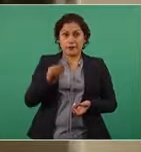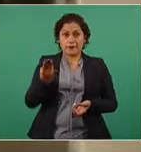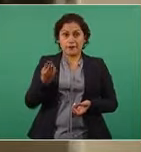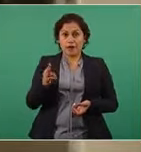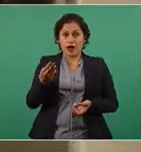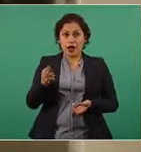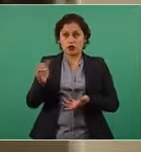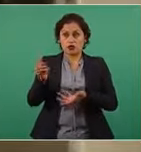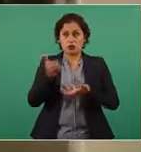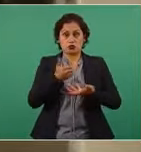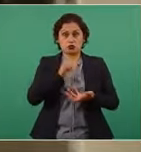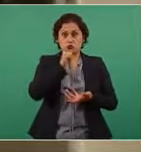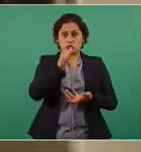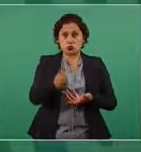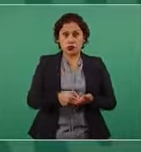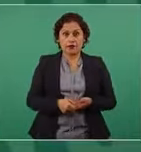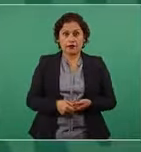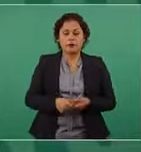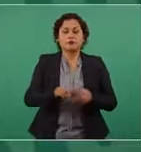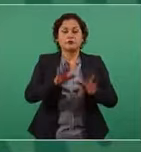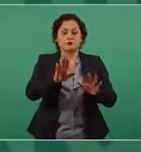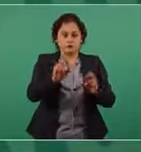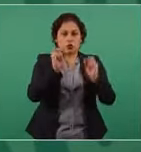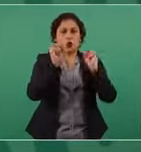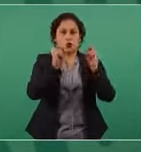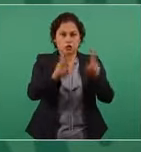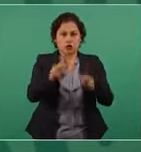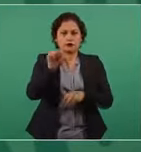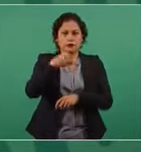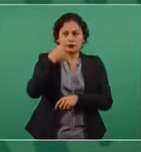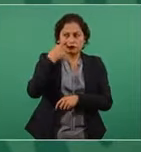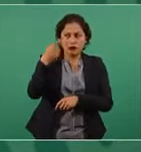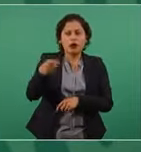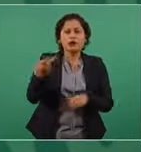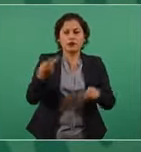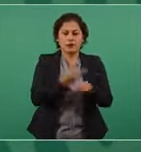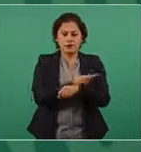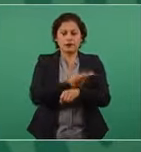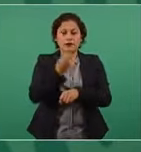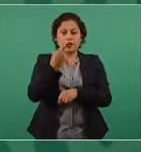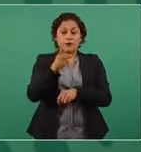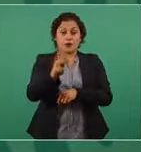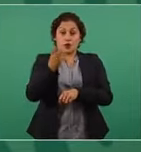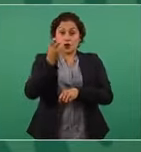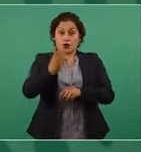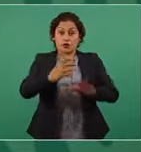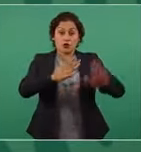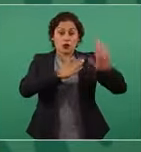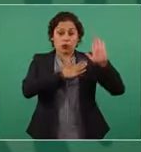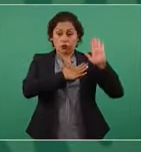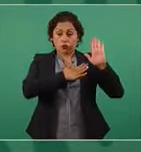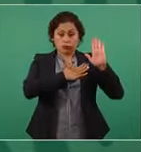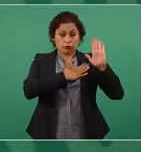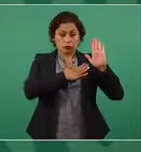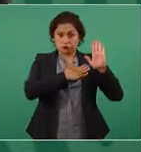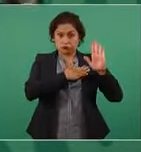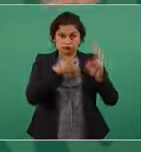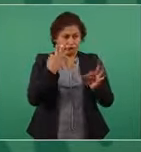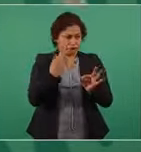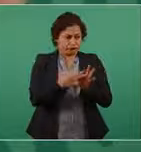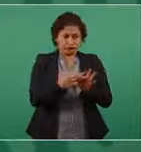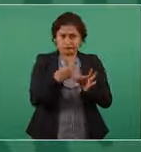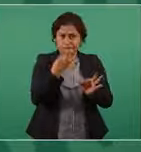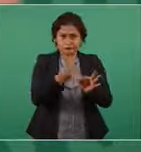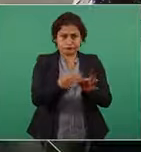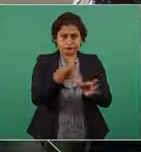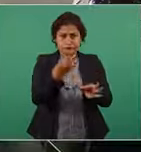se hacía. Lo vamos a ver ahora, pero es un compromiso y los compromisos se cumplen, eso es lo que puedo